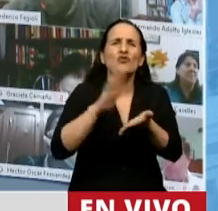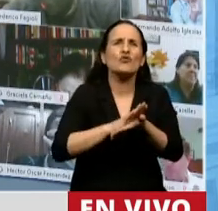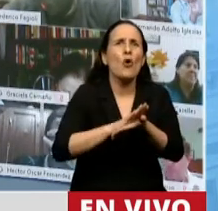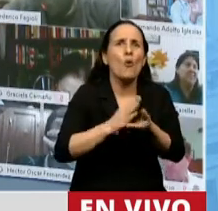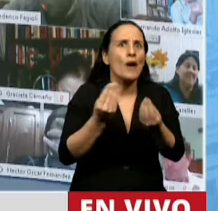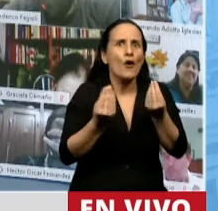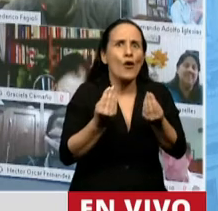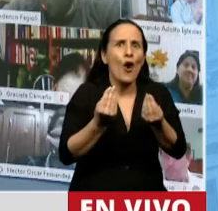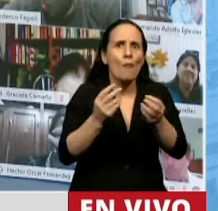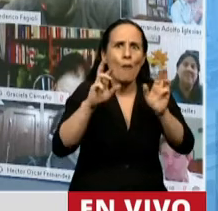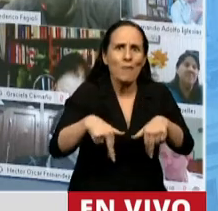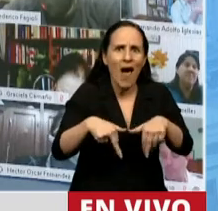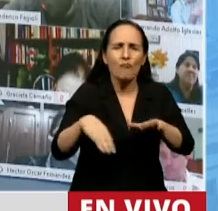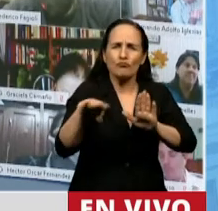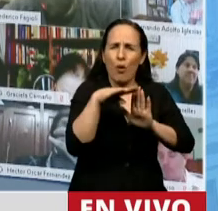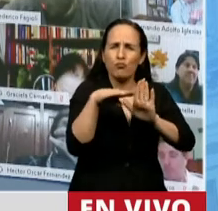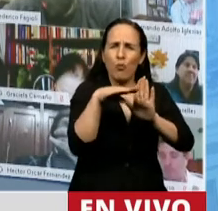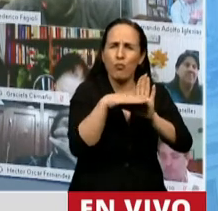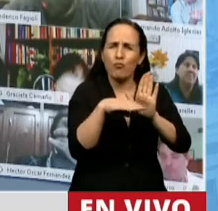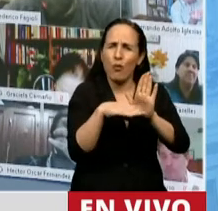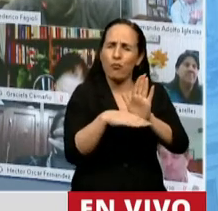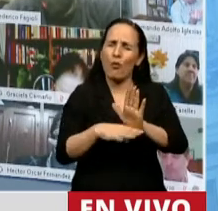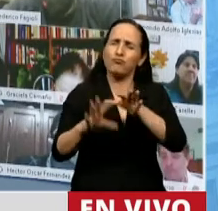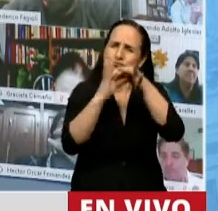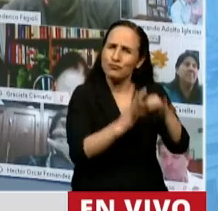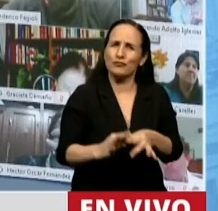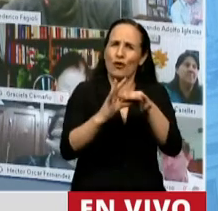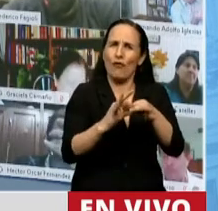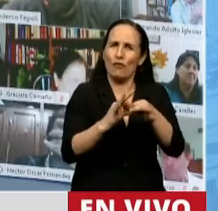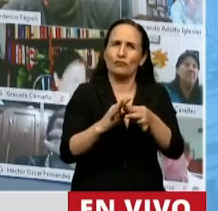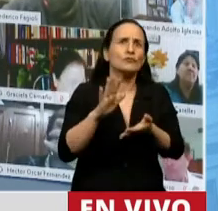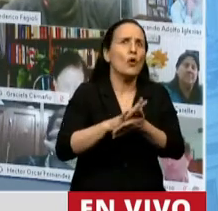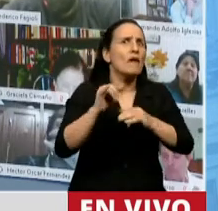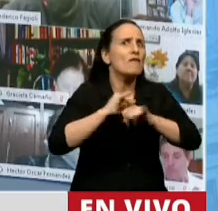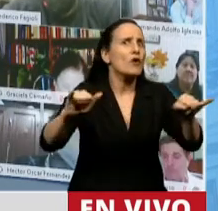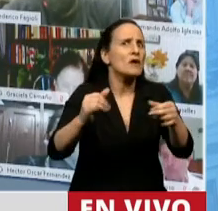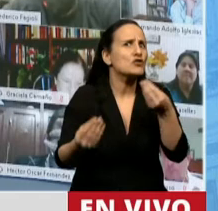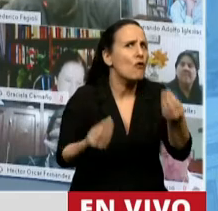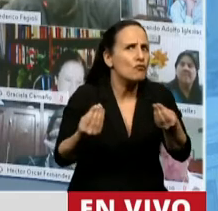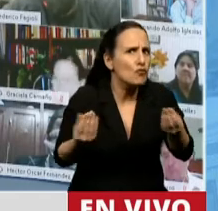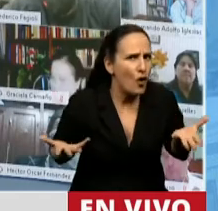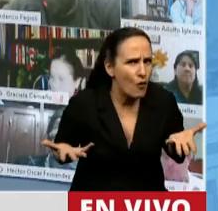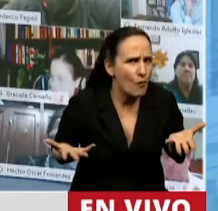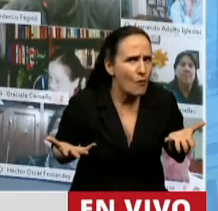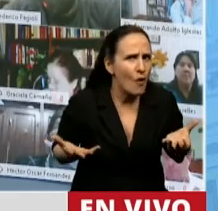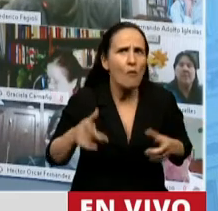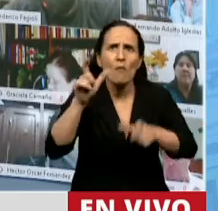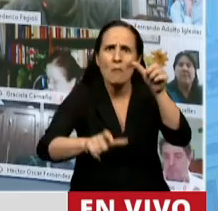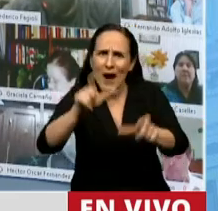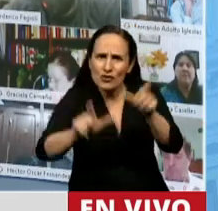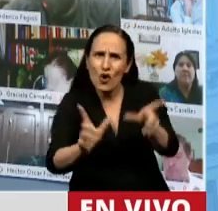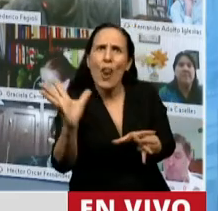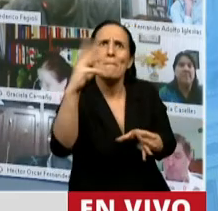coordinadas respecto al acceso a la información, a la participación pública política